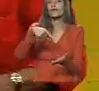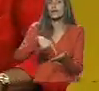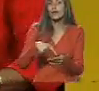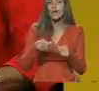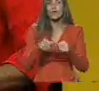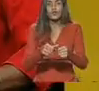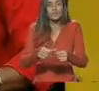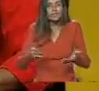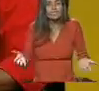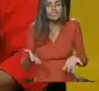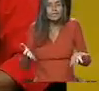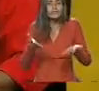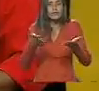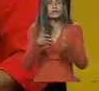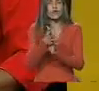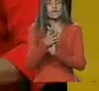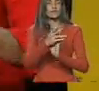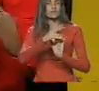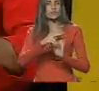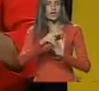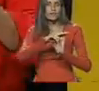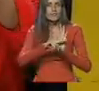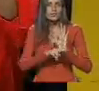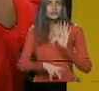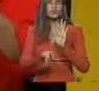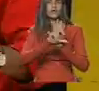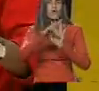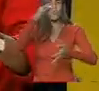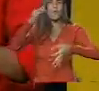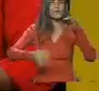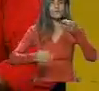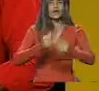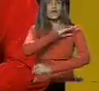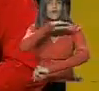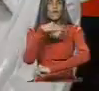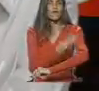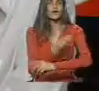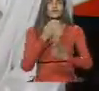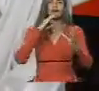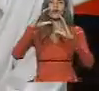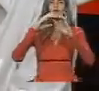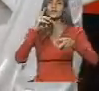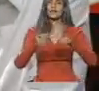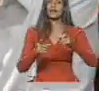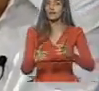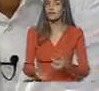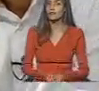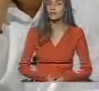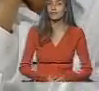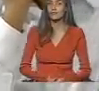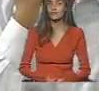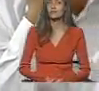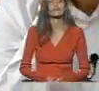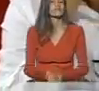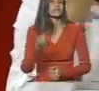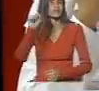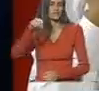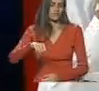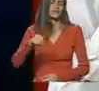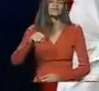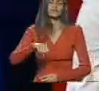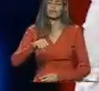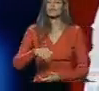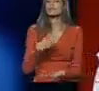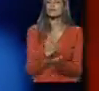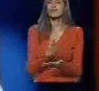seguir impulsando ese instrumento jurídico que le dé fuerza a la comunicación alternativa? Por supuesto que sí,